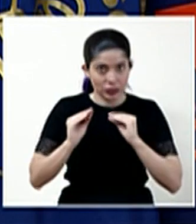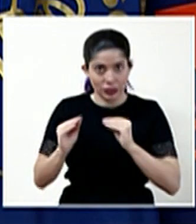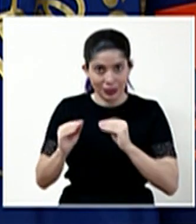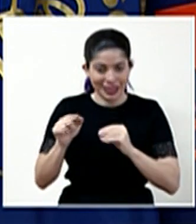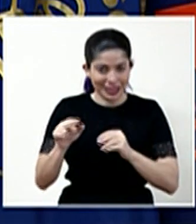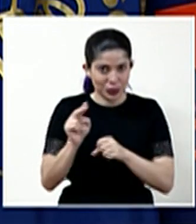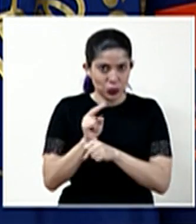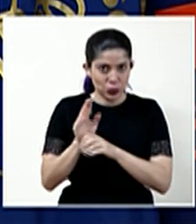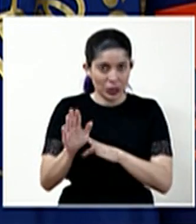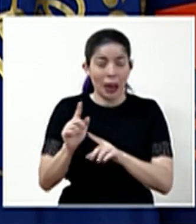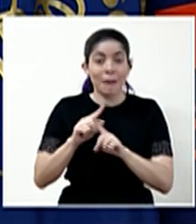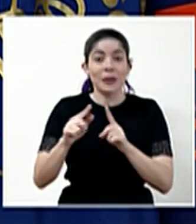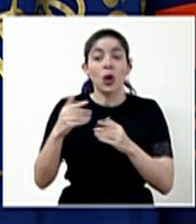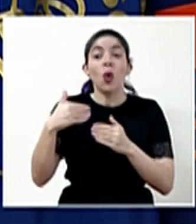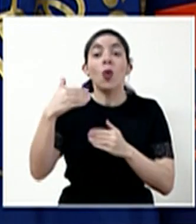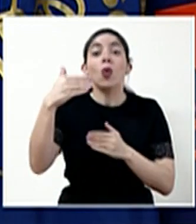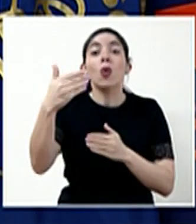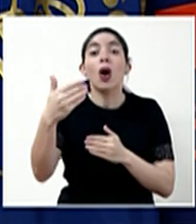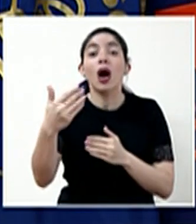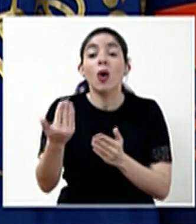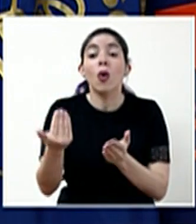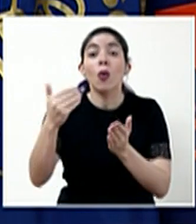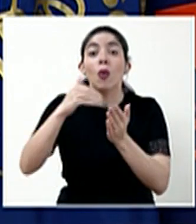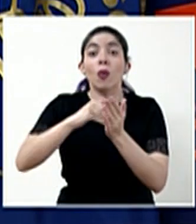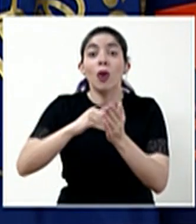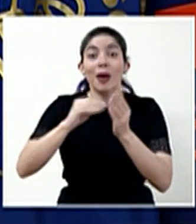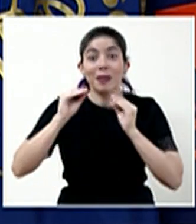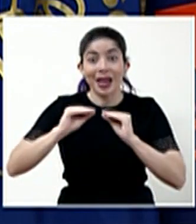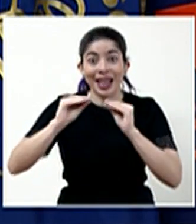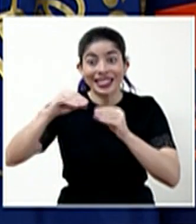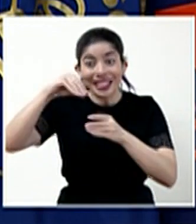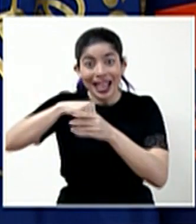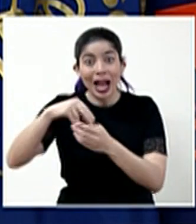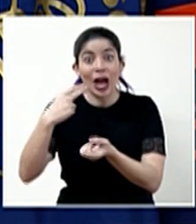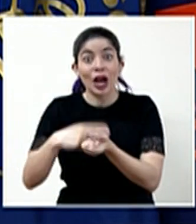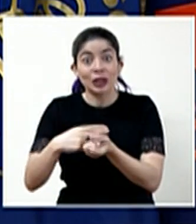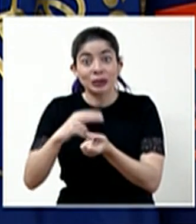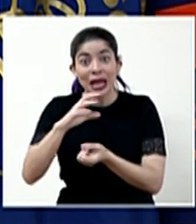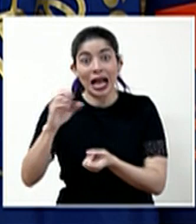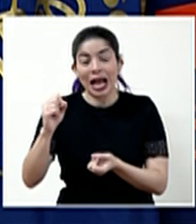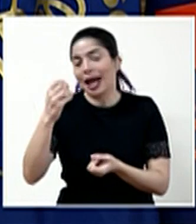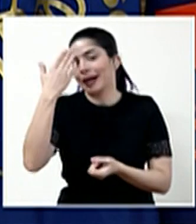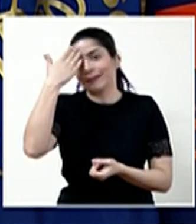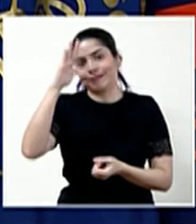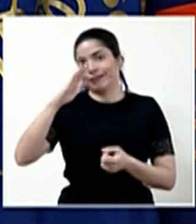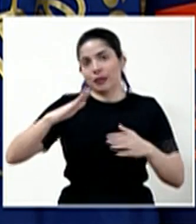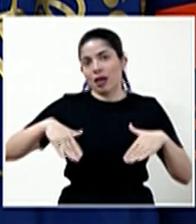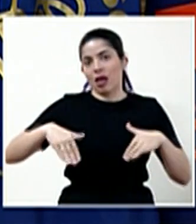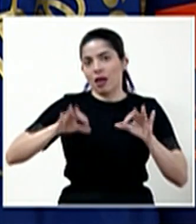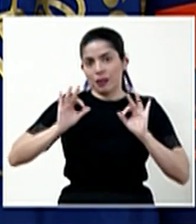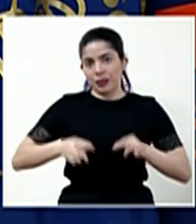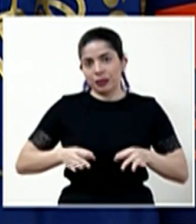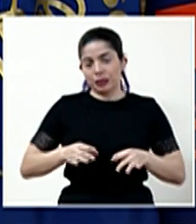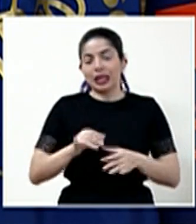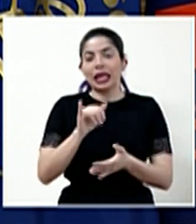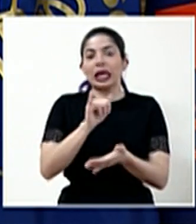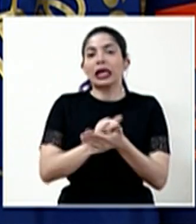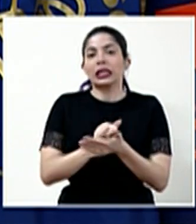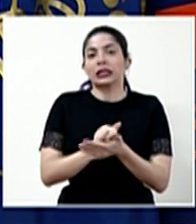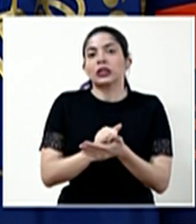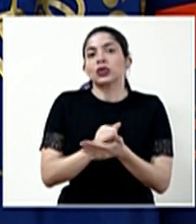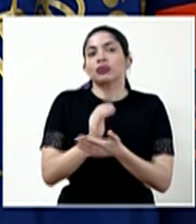todavía sobre cuándo se reinicia la docencia dentro de los hospitales de la Caja. Esto es algo que